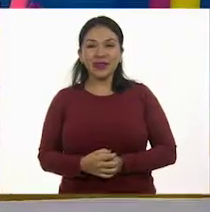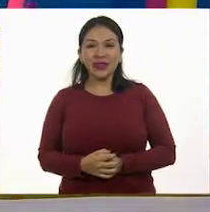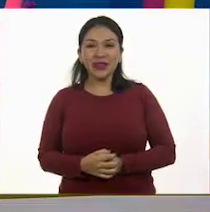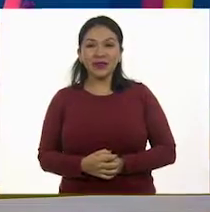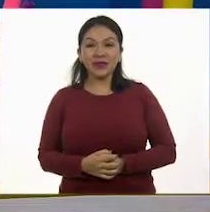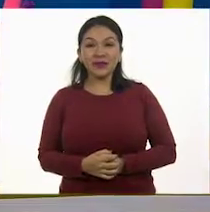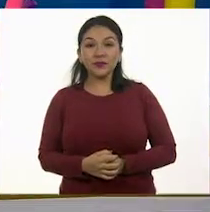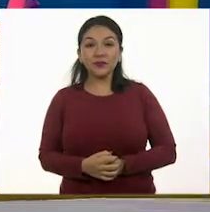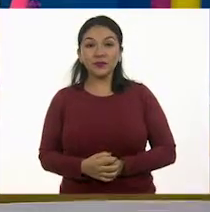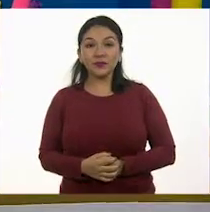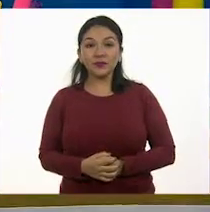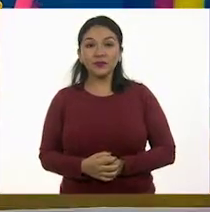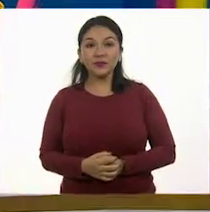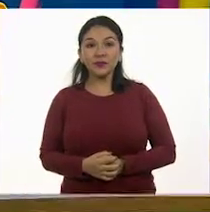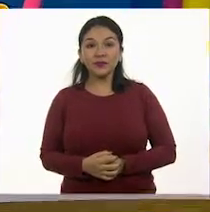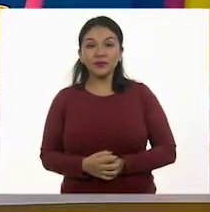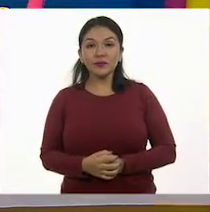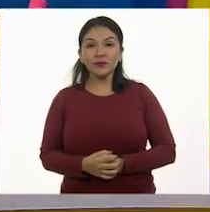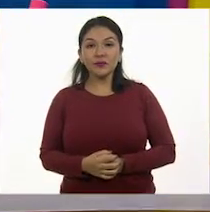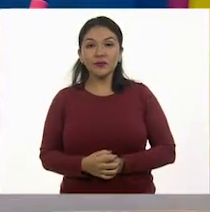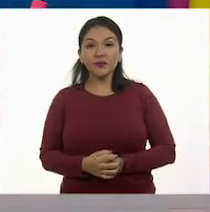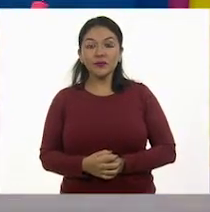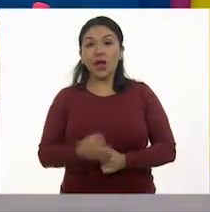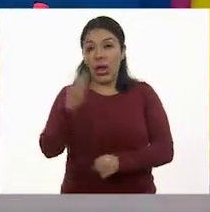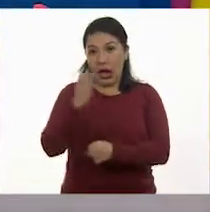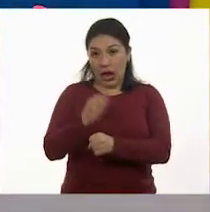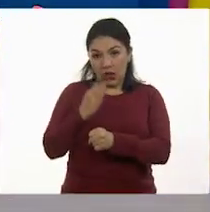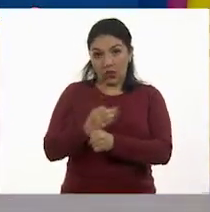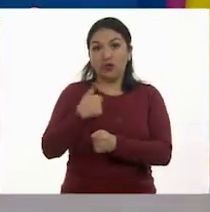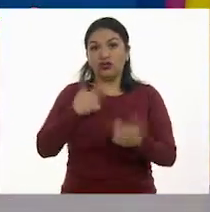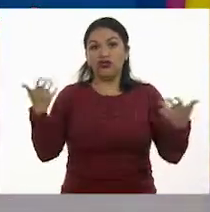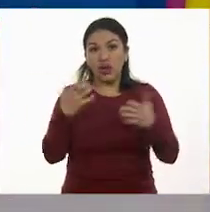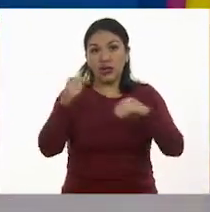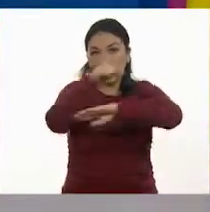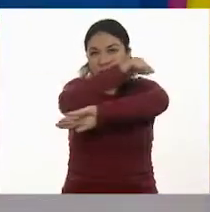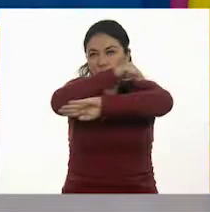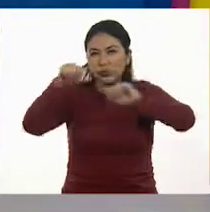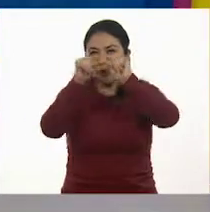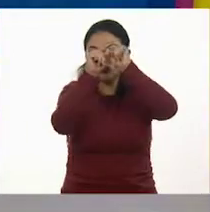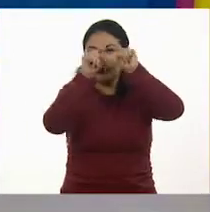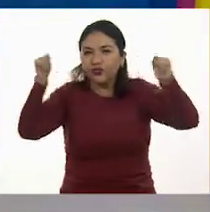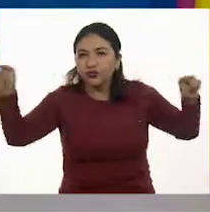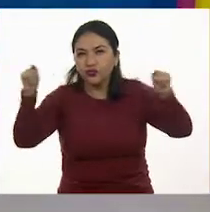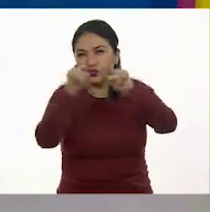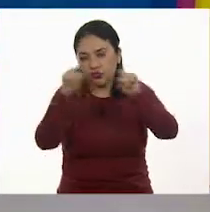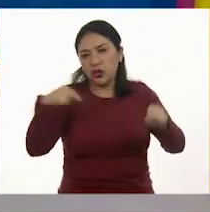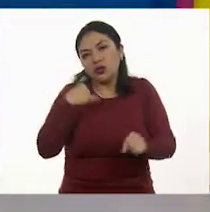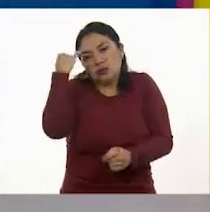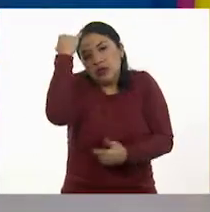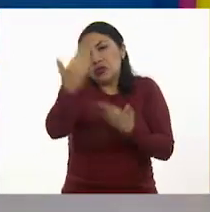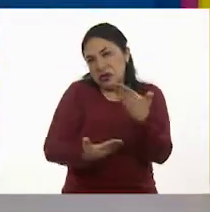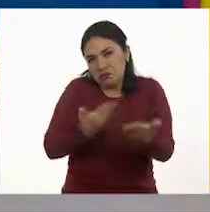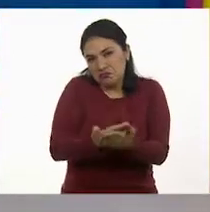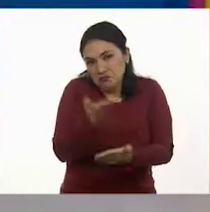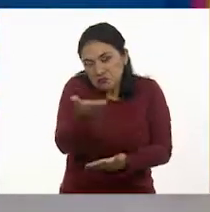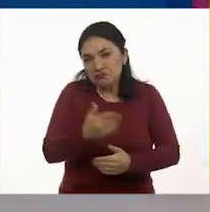metro. Ajá. Vamos a hacer estas dos rectas que estamos proponiendo. Muy bien.